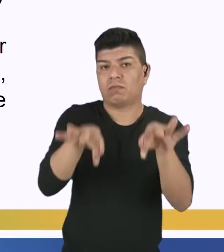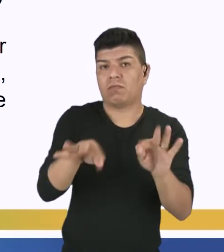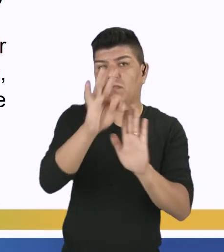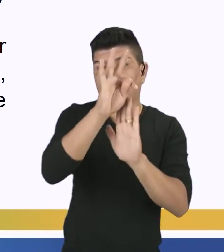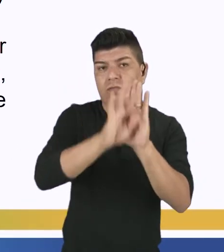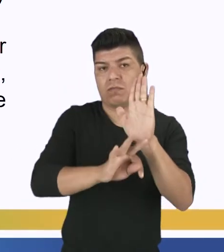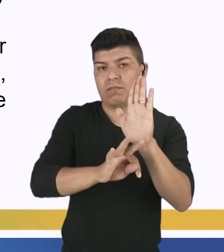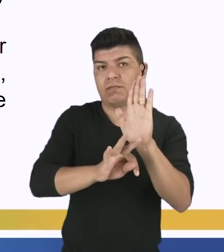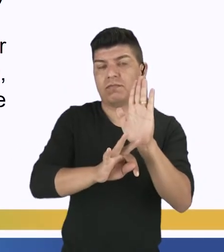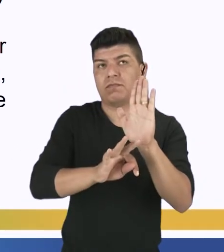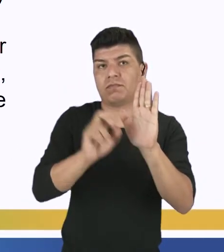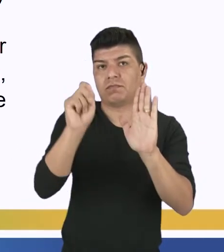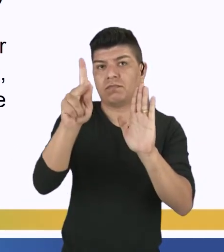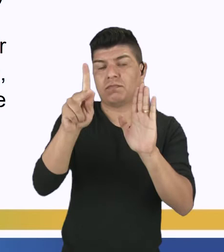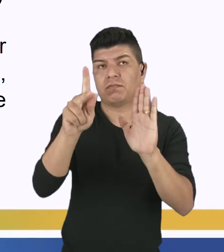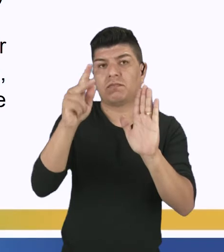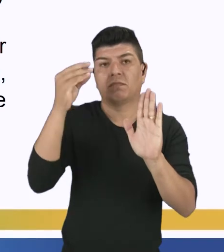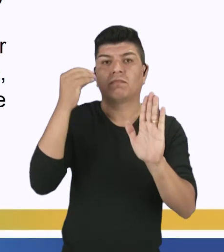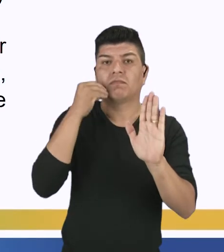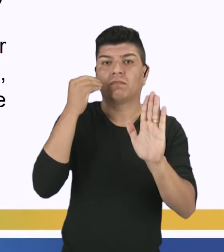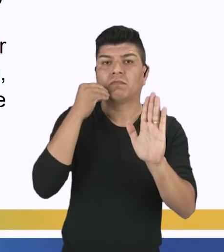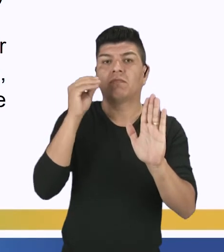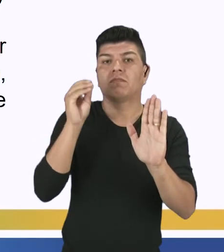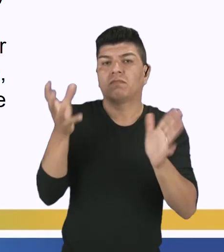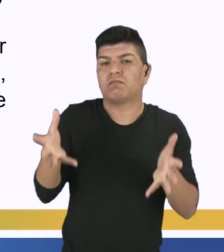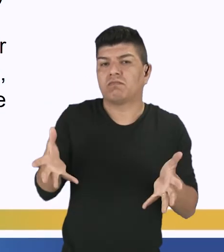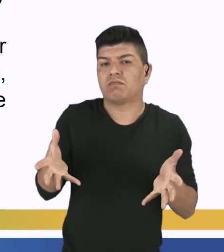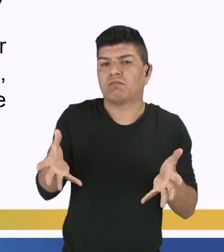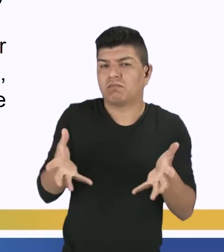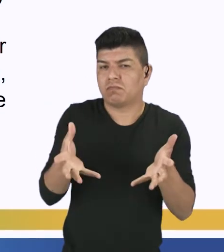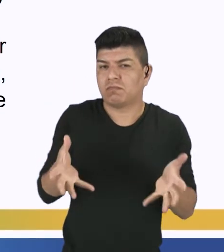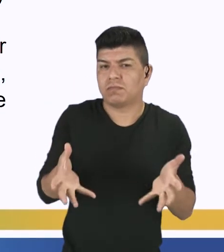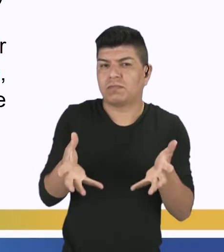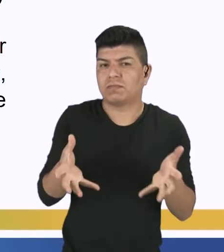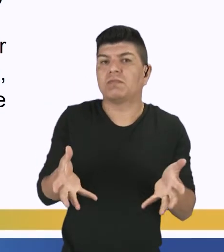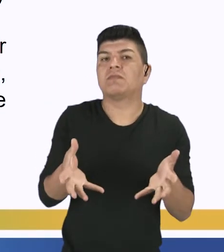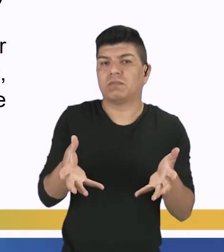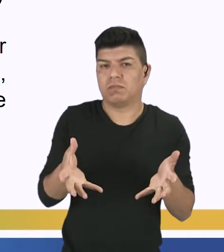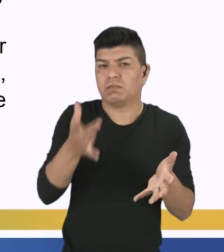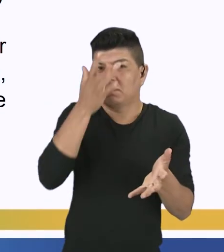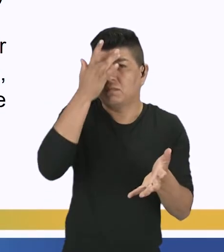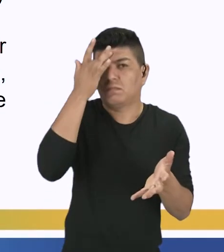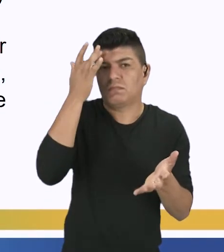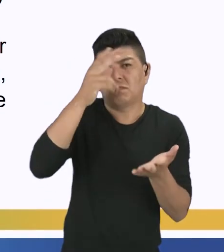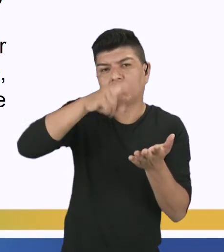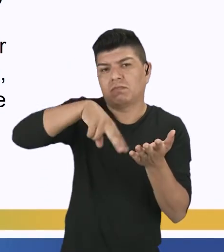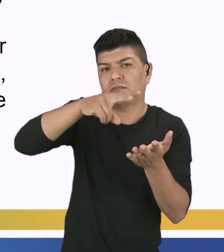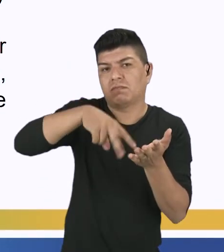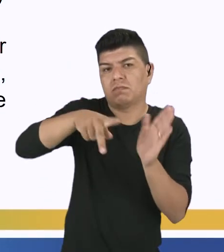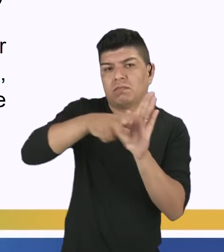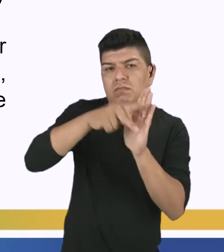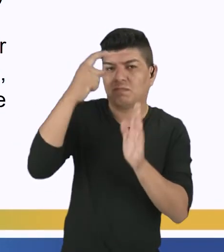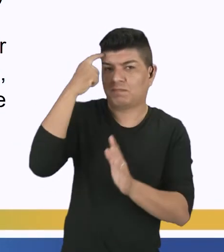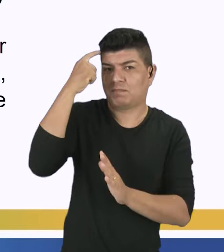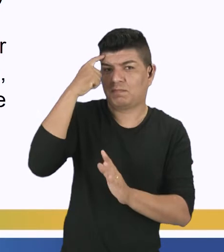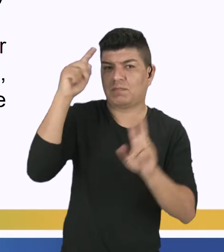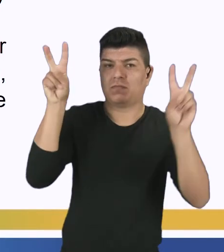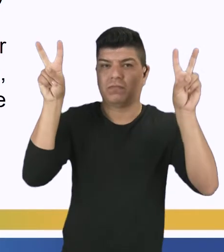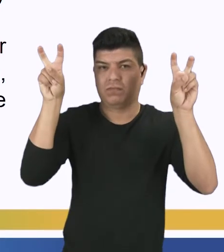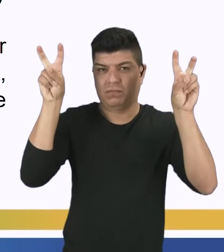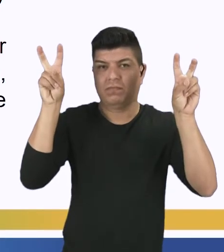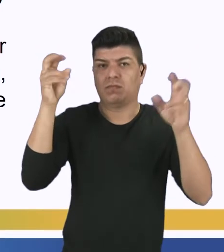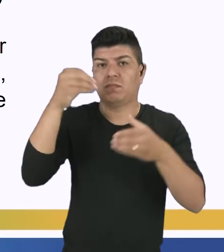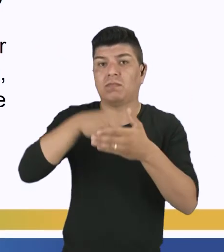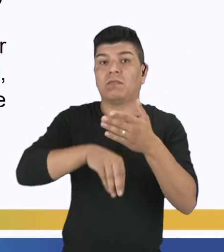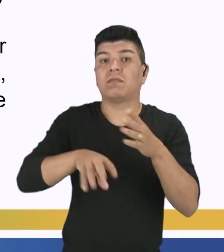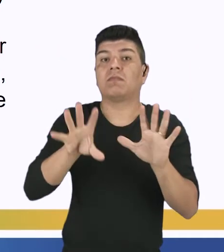el texto, ¿está? Tentando, ¿qué? Persuadir e influenciar al lector con sus pensamientos sobre el tema, ¿está?